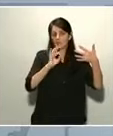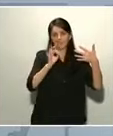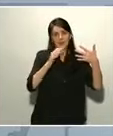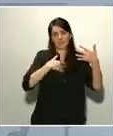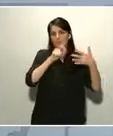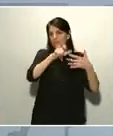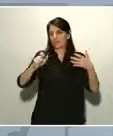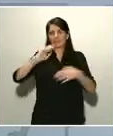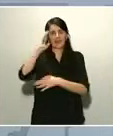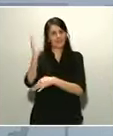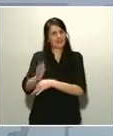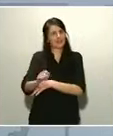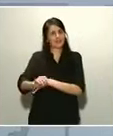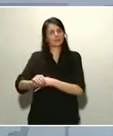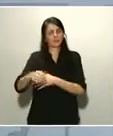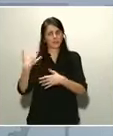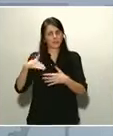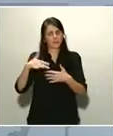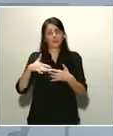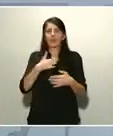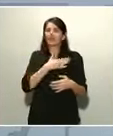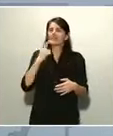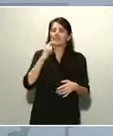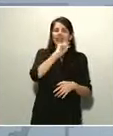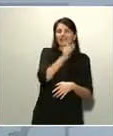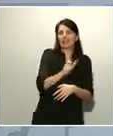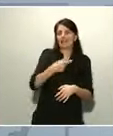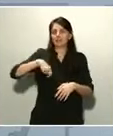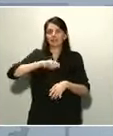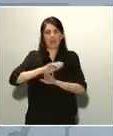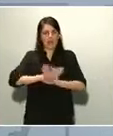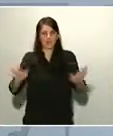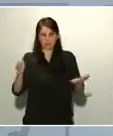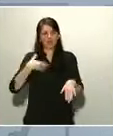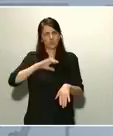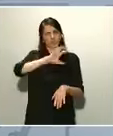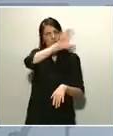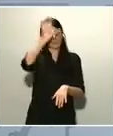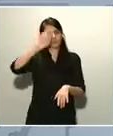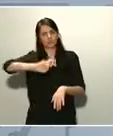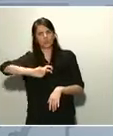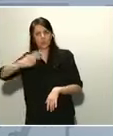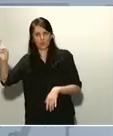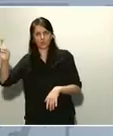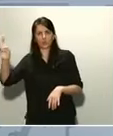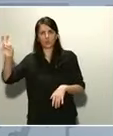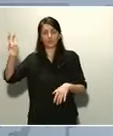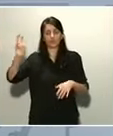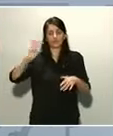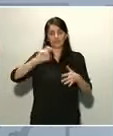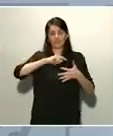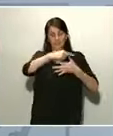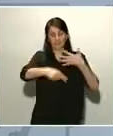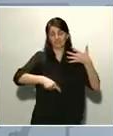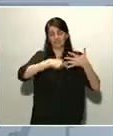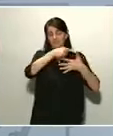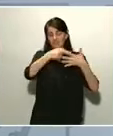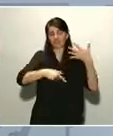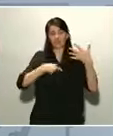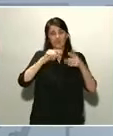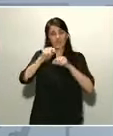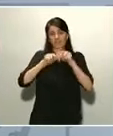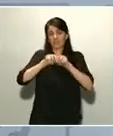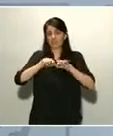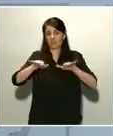explicación de Italia y España. Es que hay otros países también que, junto con Italia y España, desgraciadamente, estamos sufriendo con mayor contundencia ahora